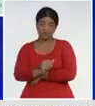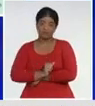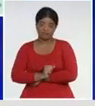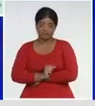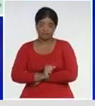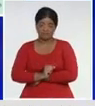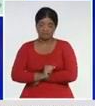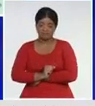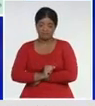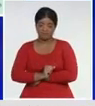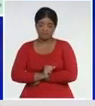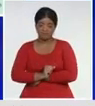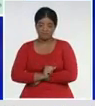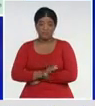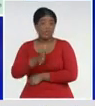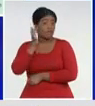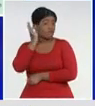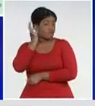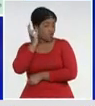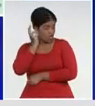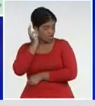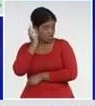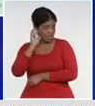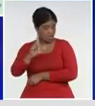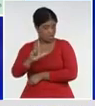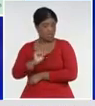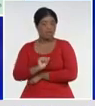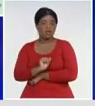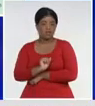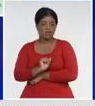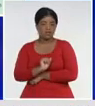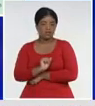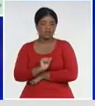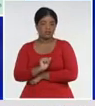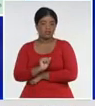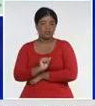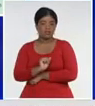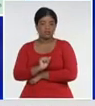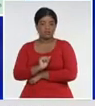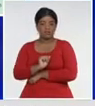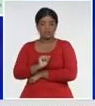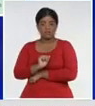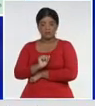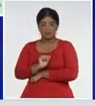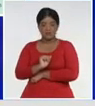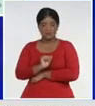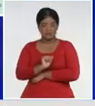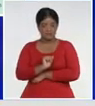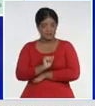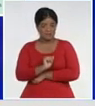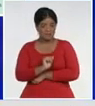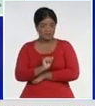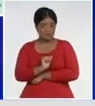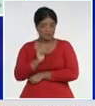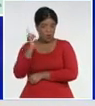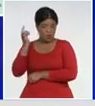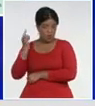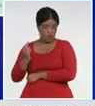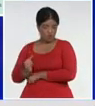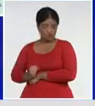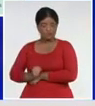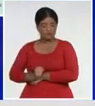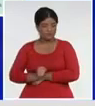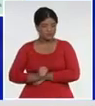y de Florida, Guaymaro y Minas, 1, de cada 1. En el caso, las Tunas, confirmaron,